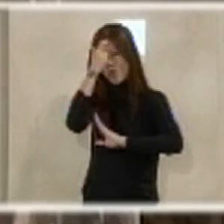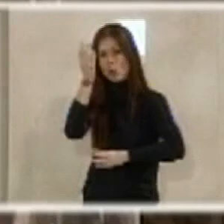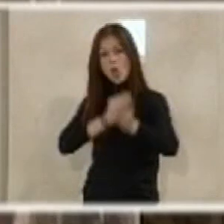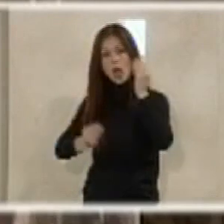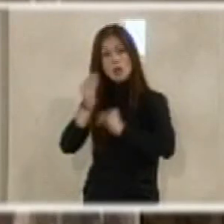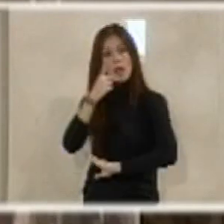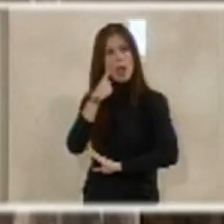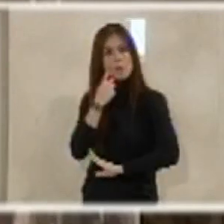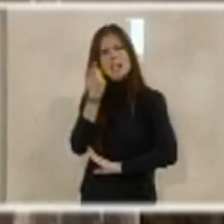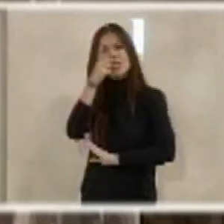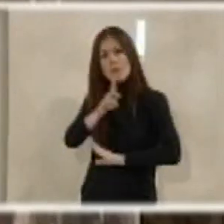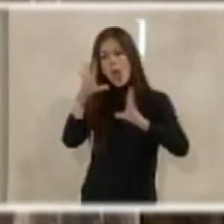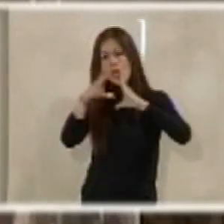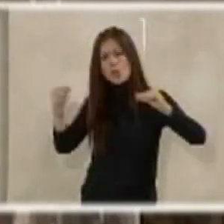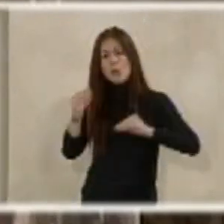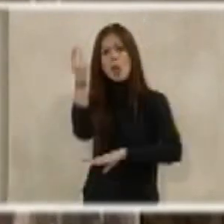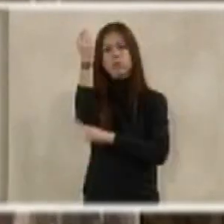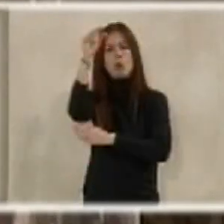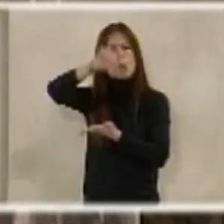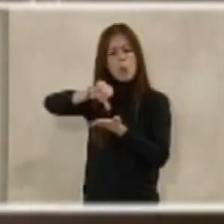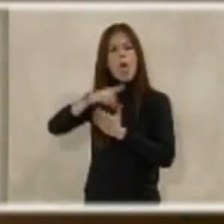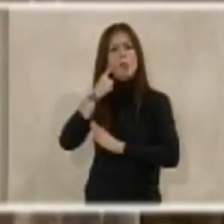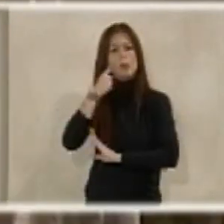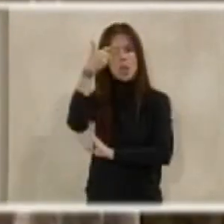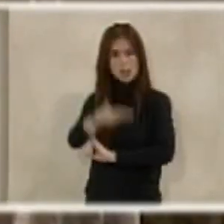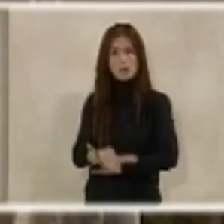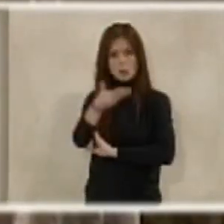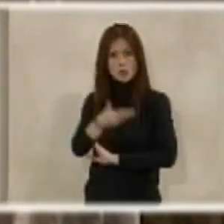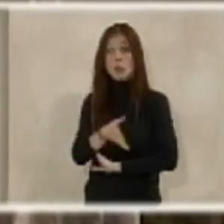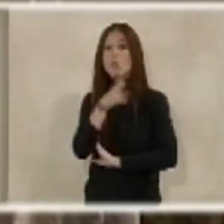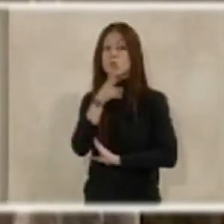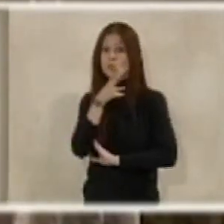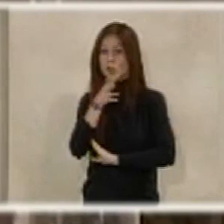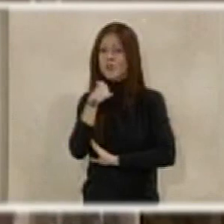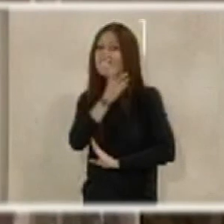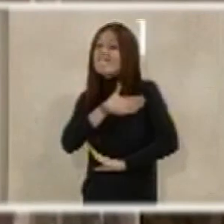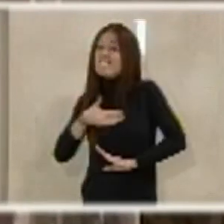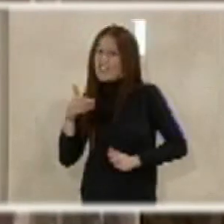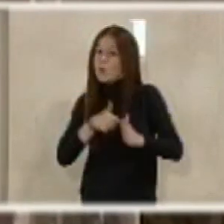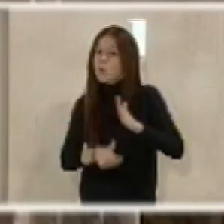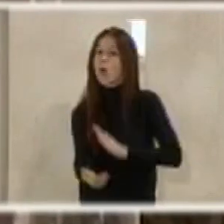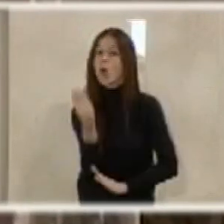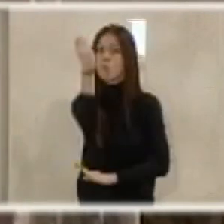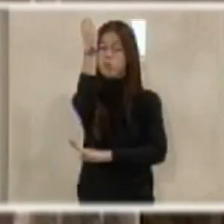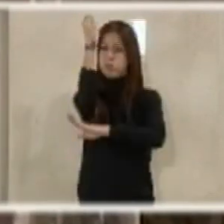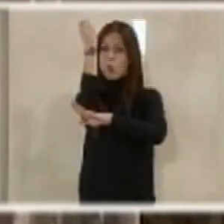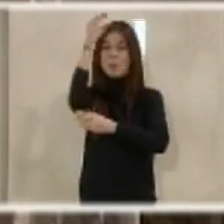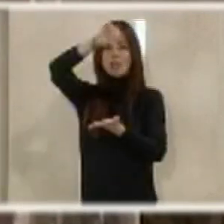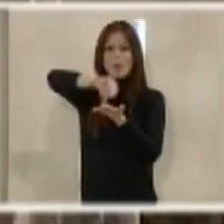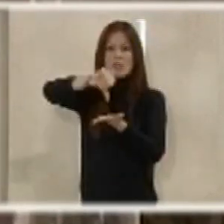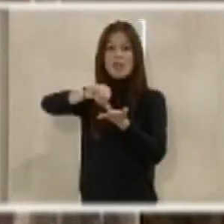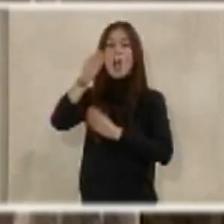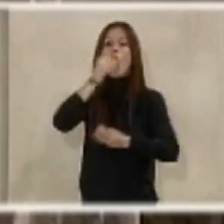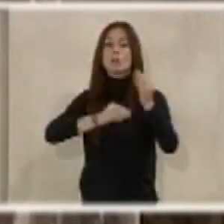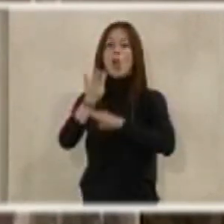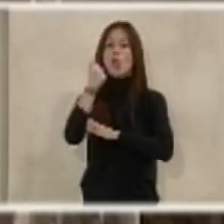y su peso a nivel andaluz se ve reflejado también en la postulación para la presentación de la capitalidad gastronómica 2019,